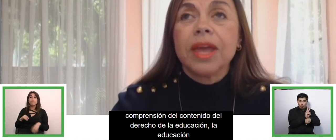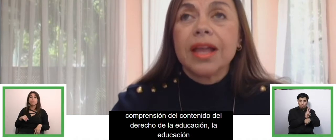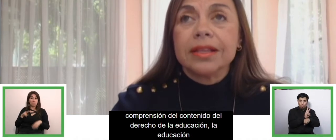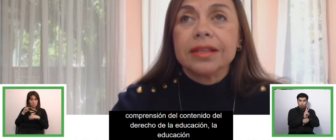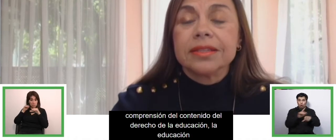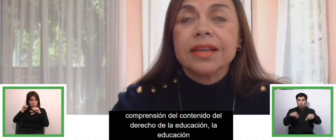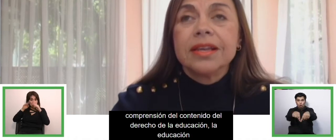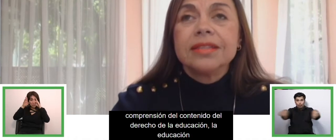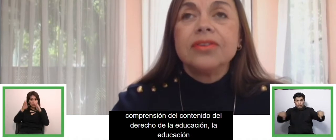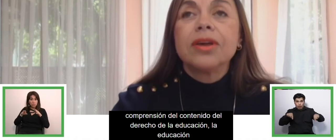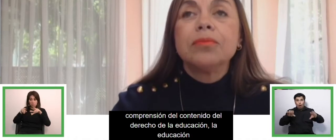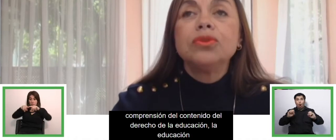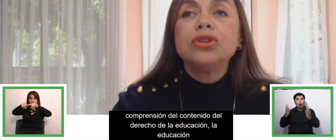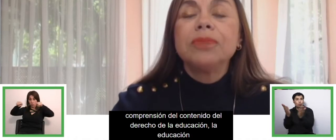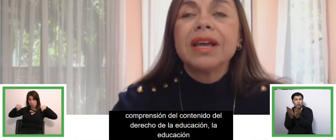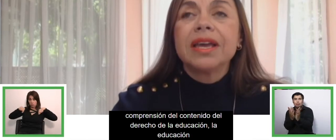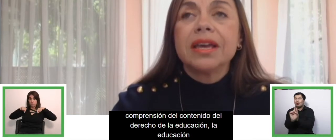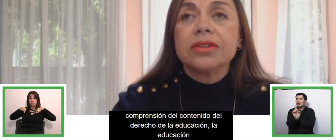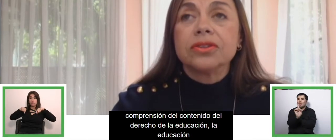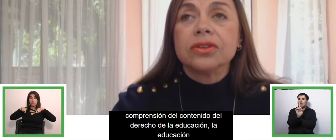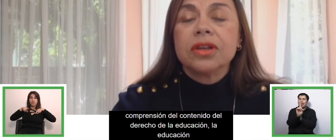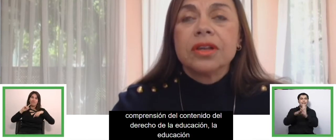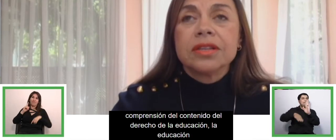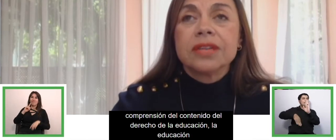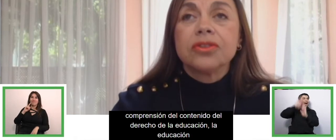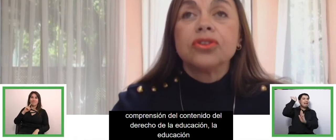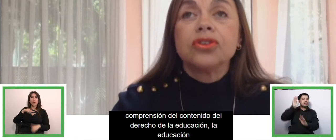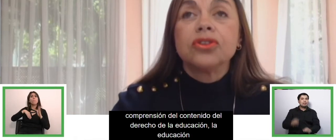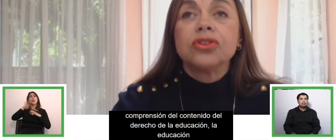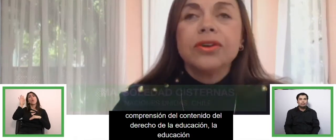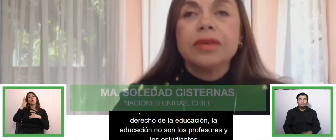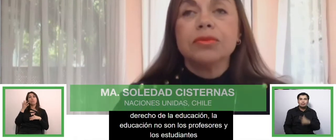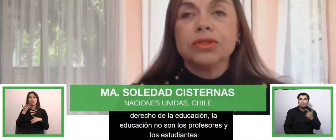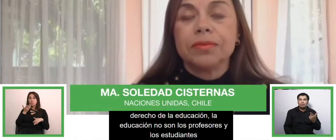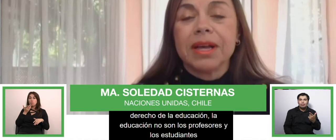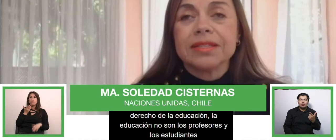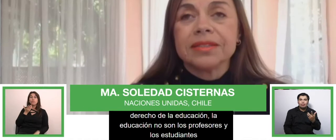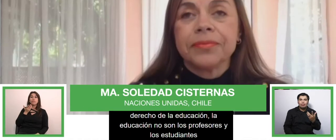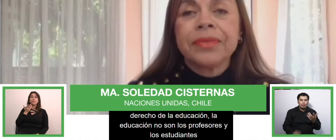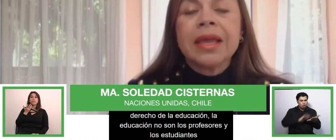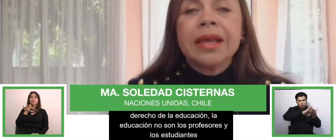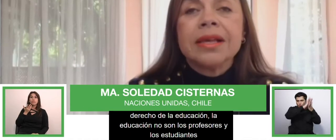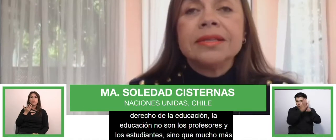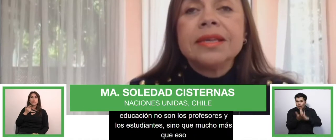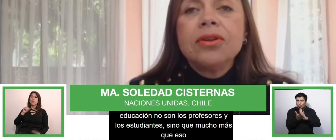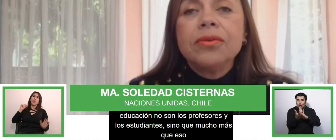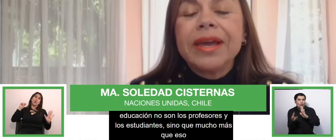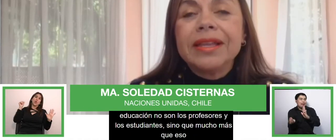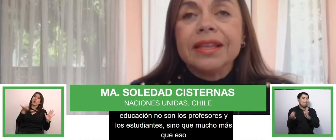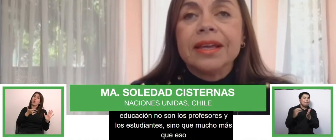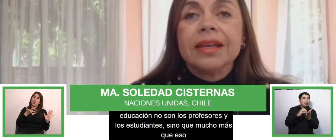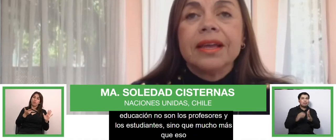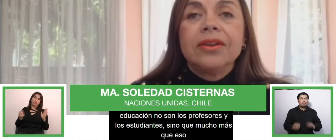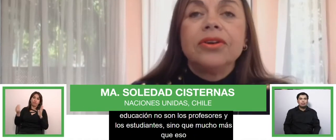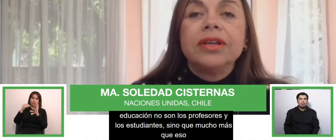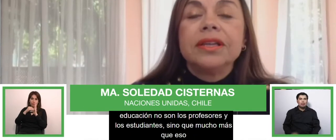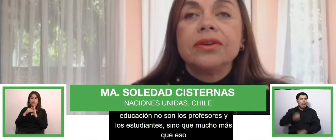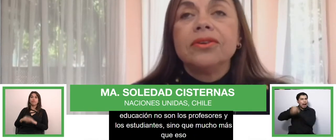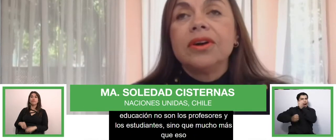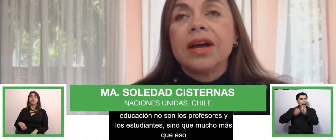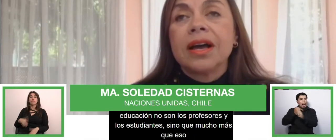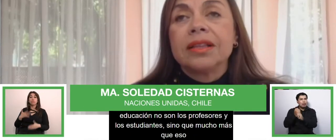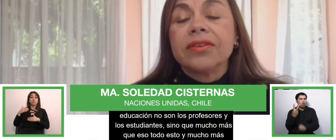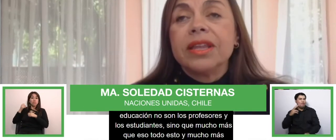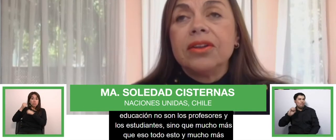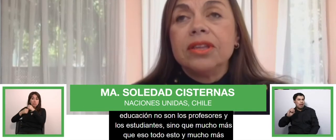son los estudiantes, sino que mucho más que eso. O son todo esto y mucho más. El siglo XX nos